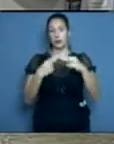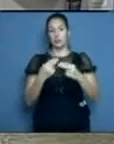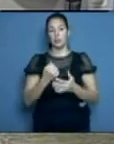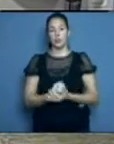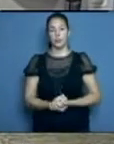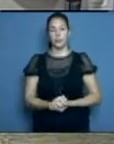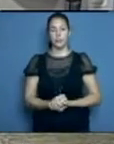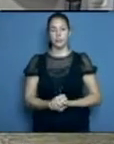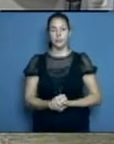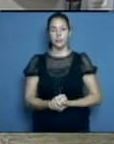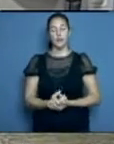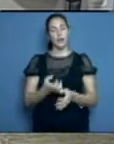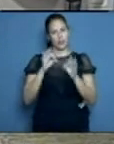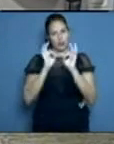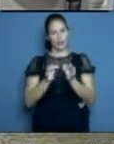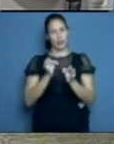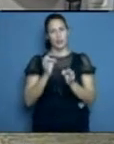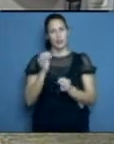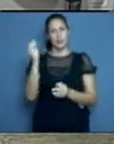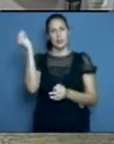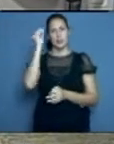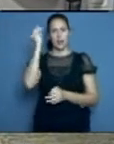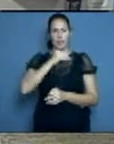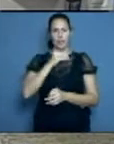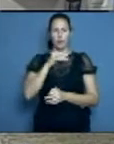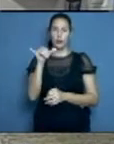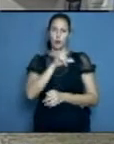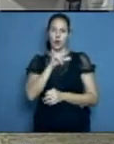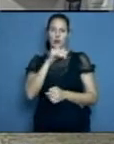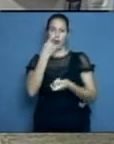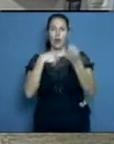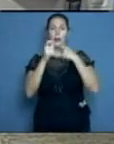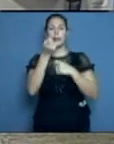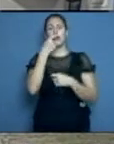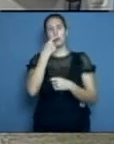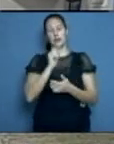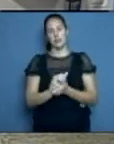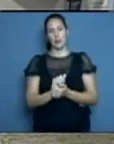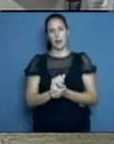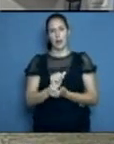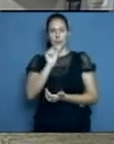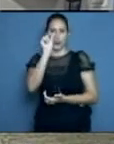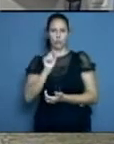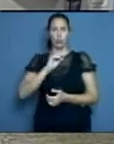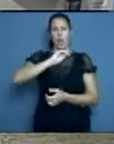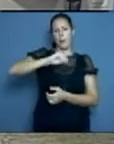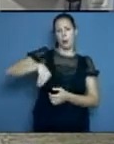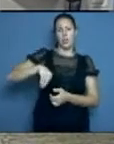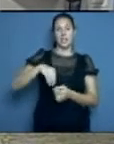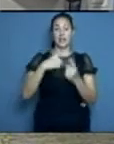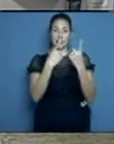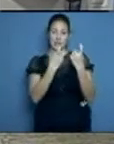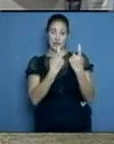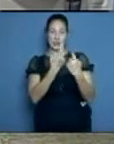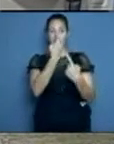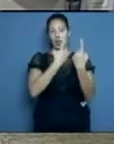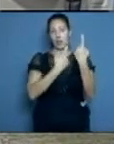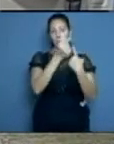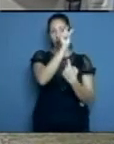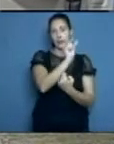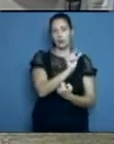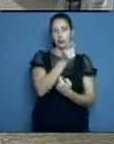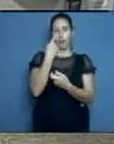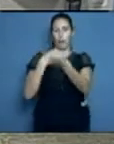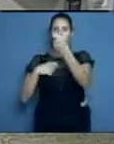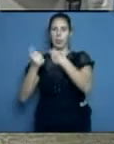hay personas que se han aprovechado en estos momentos, y decía, la venta de medicamentos es una de ellas, es una realidad que ha afectado a nuestra provincia. Doctor, el